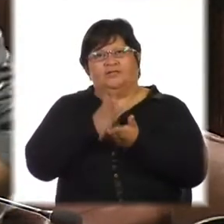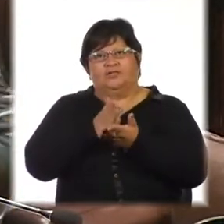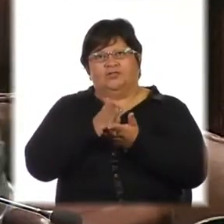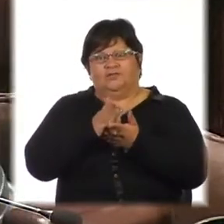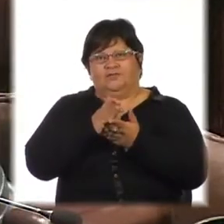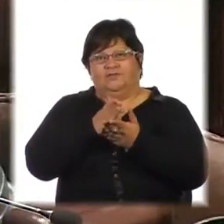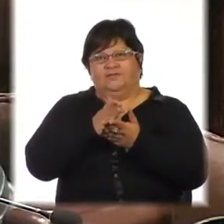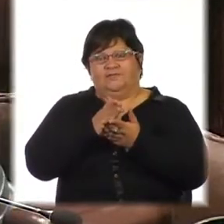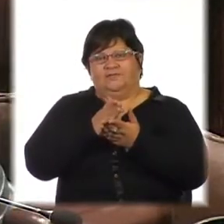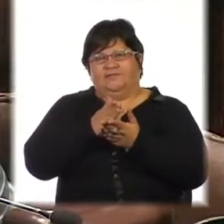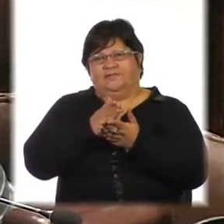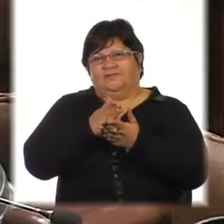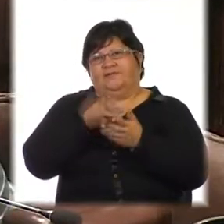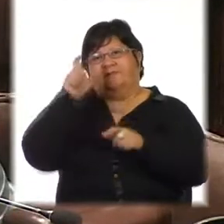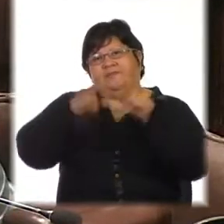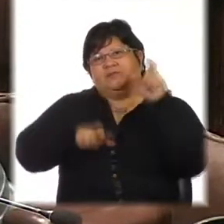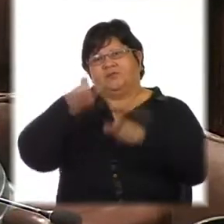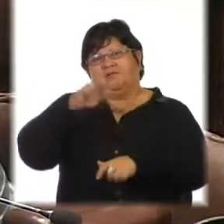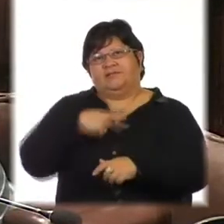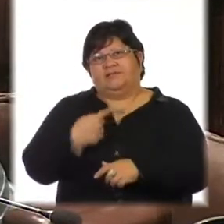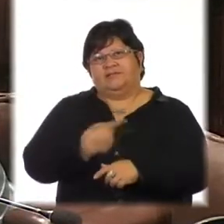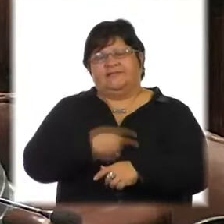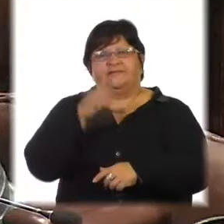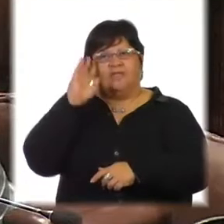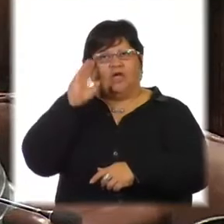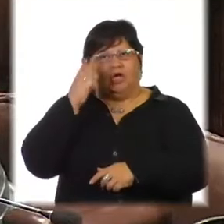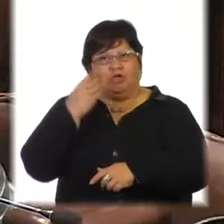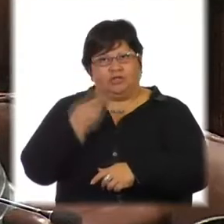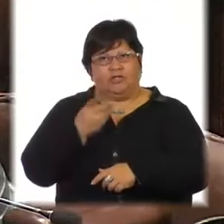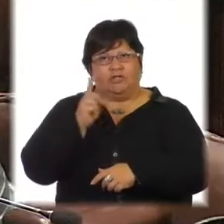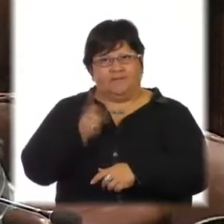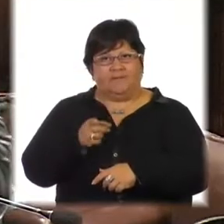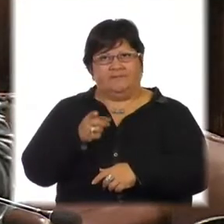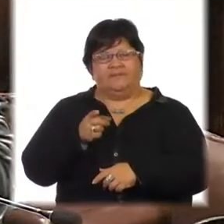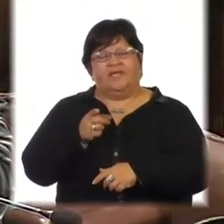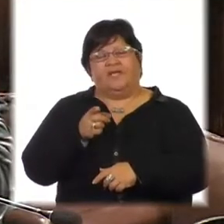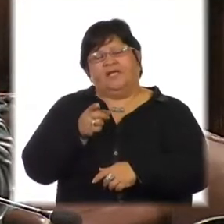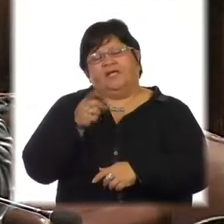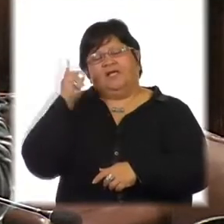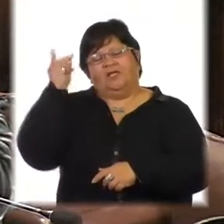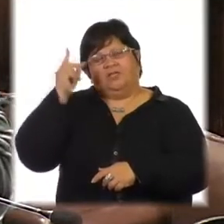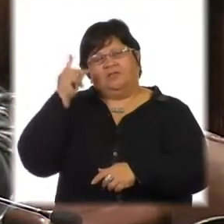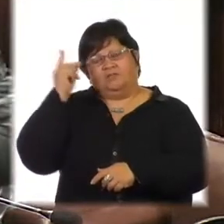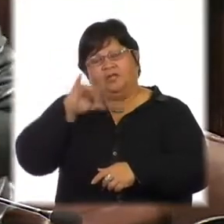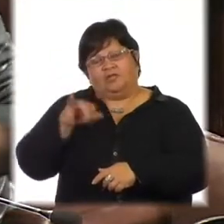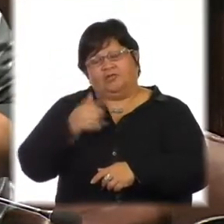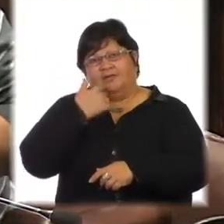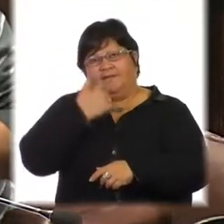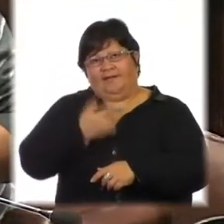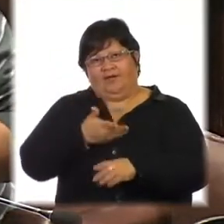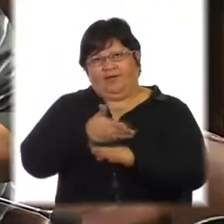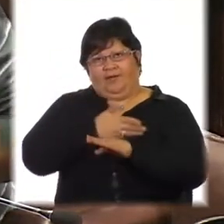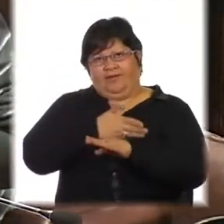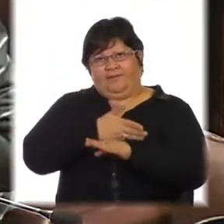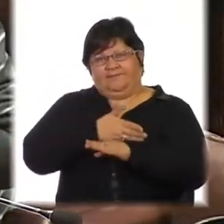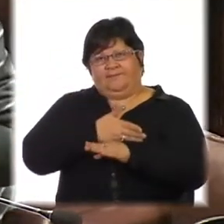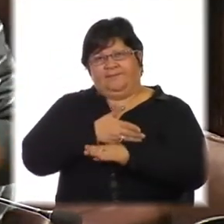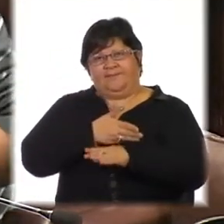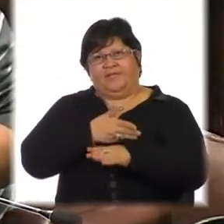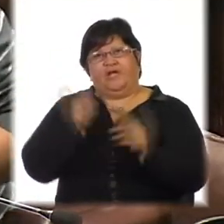Reconociendo lo que más, en más de una oportunidad, legisladores han hecho referencia, que es que el colectivo trans